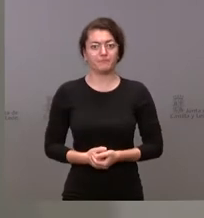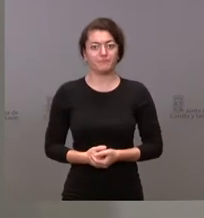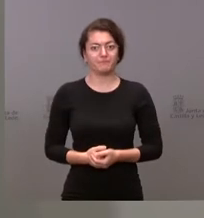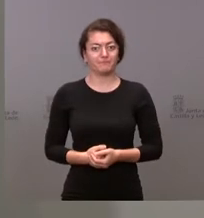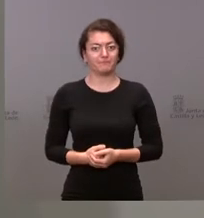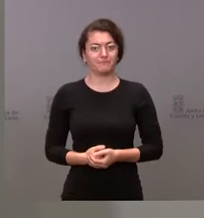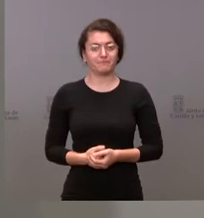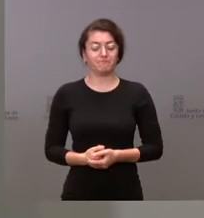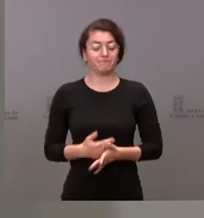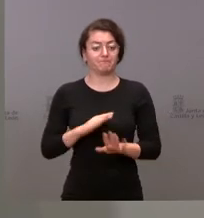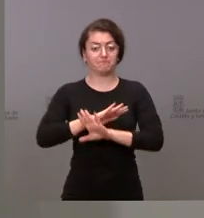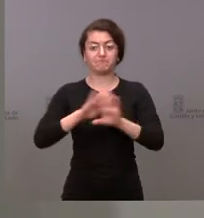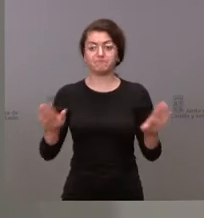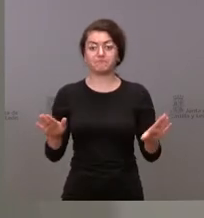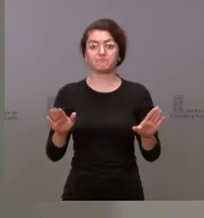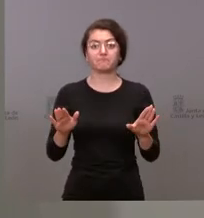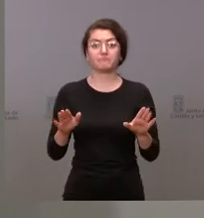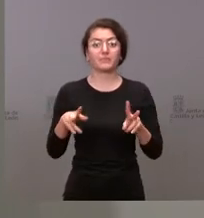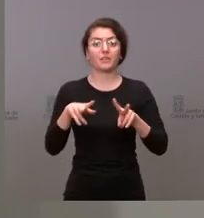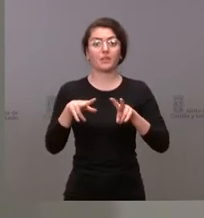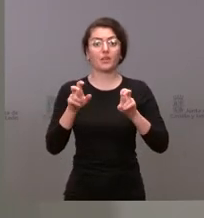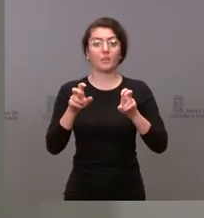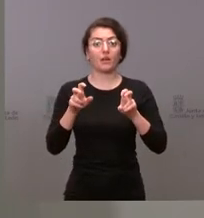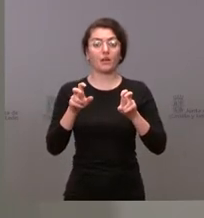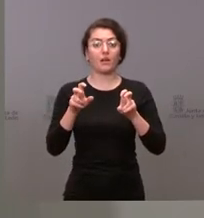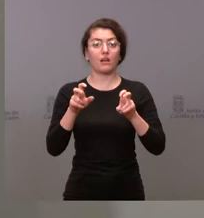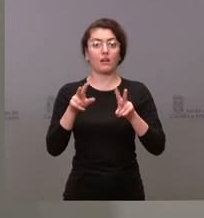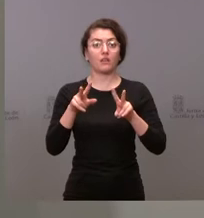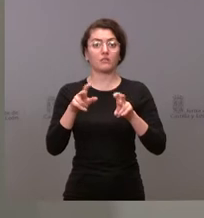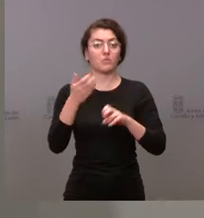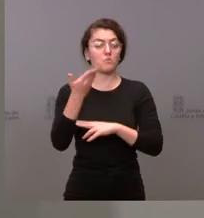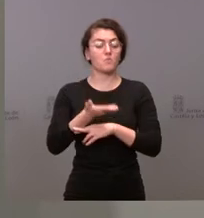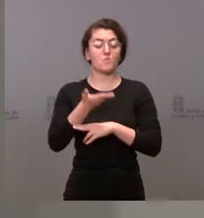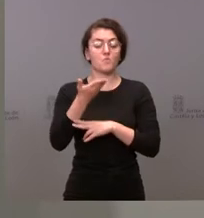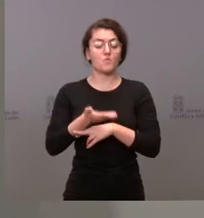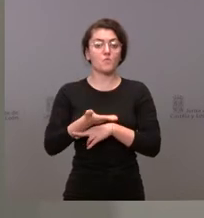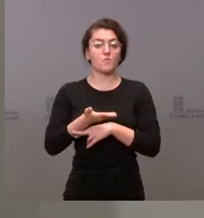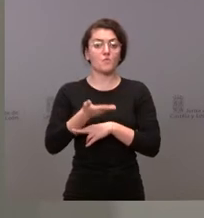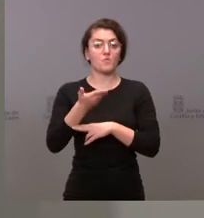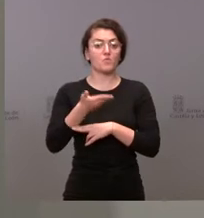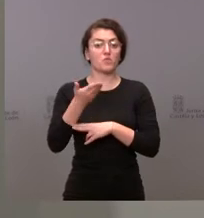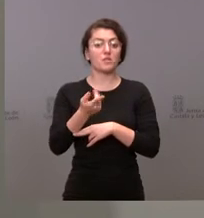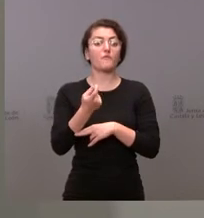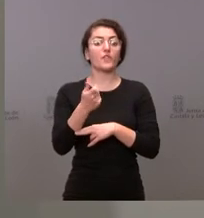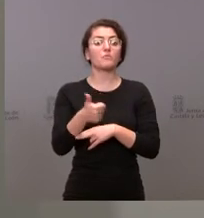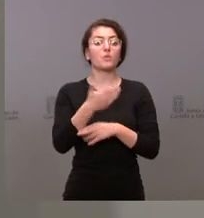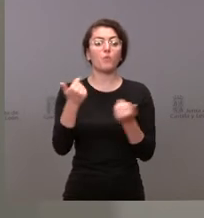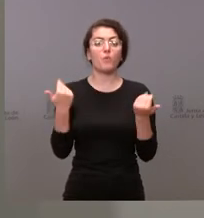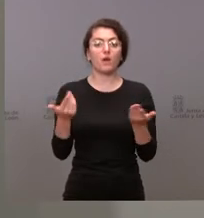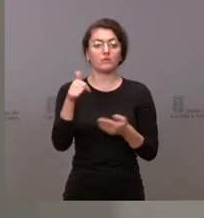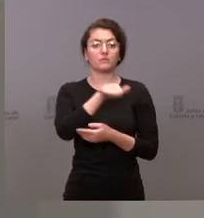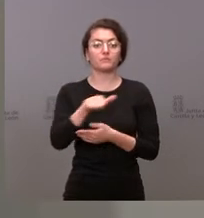Dicho esto, el único asunto de relevancia que nos queda por comentar a lo largo de esta semana